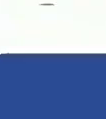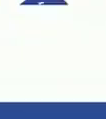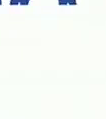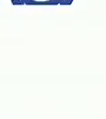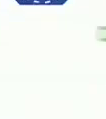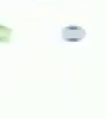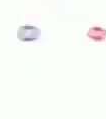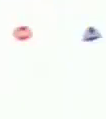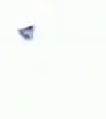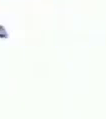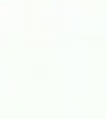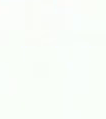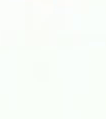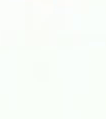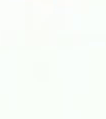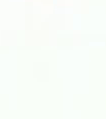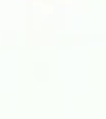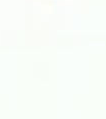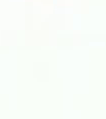Gracias. Gracias.